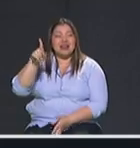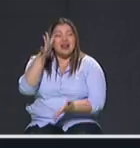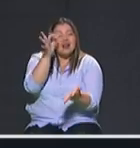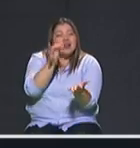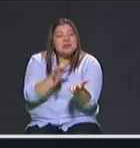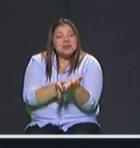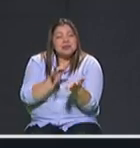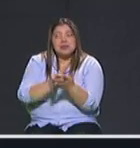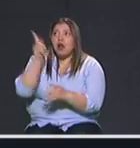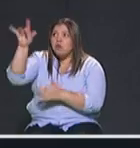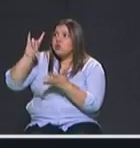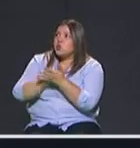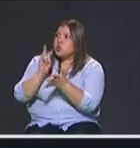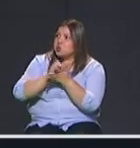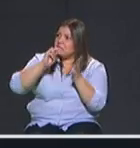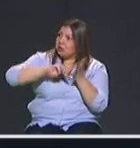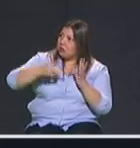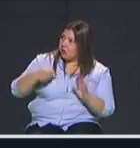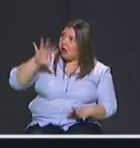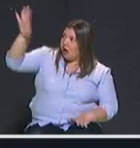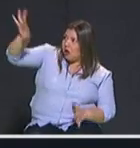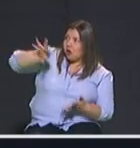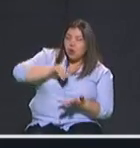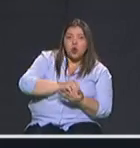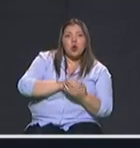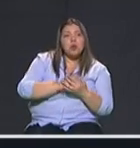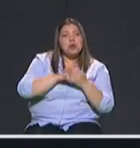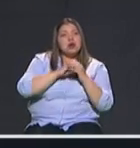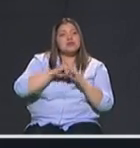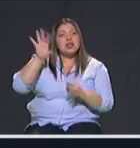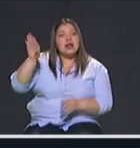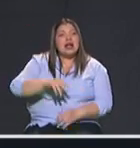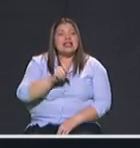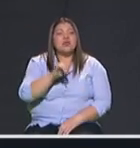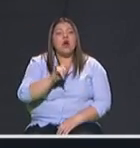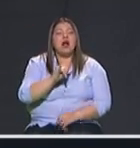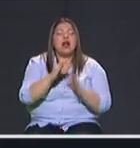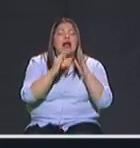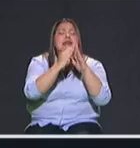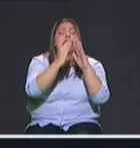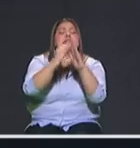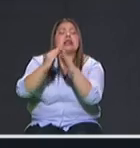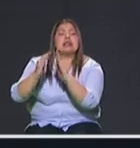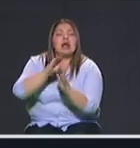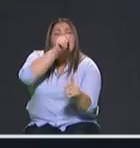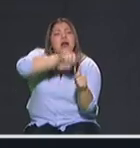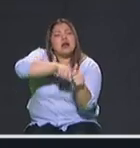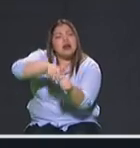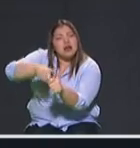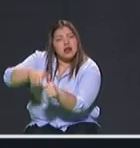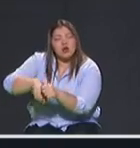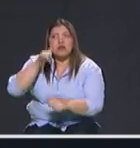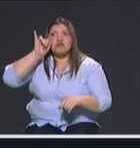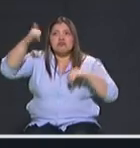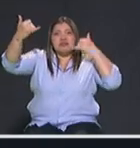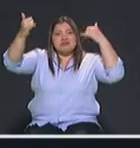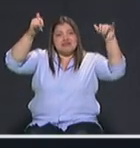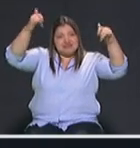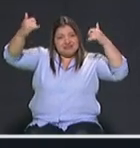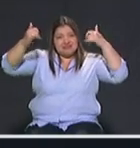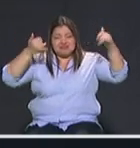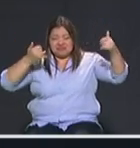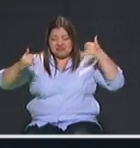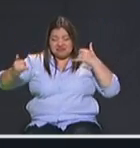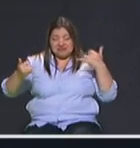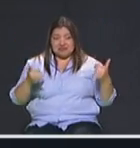80% de todas las calles de la ciudad eso es como si tuviéramos una cámara en cada una de las calles ¿qué ventaja da eso? que por ejemplo cuando un delincuente